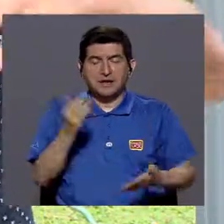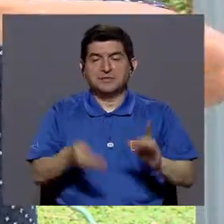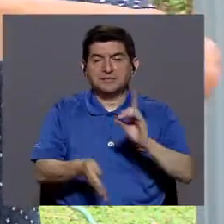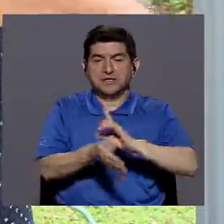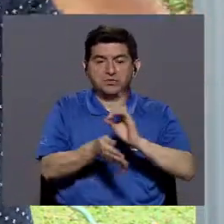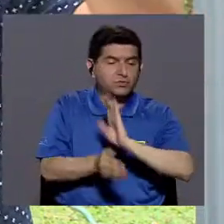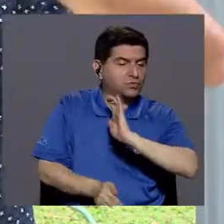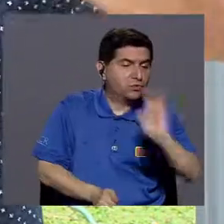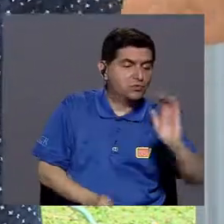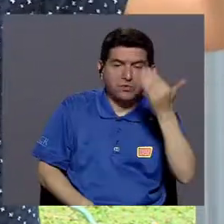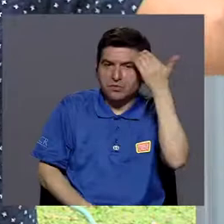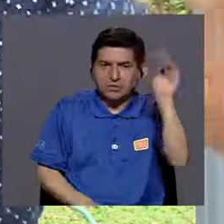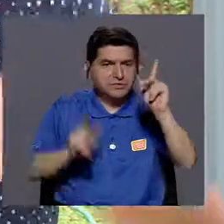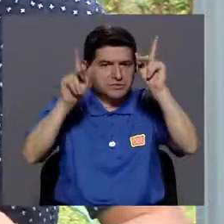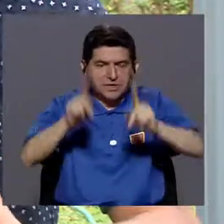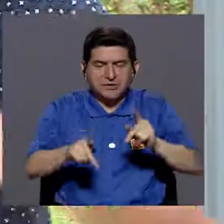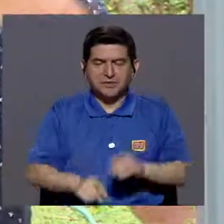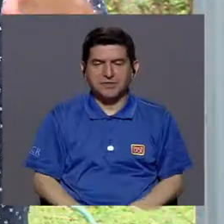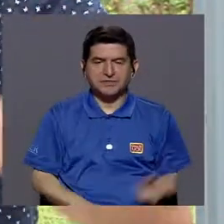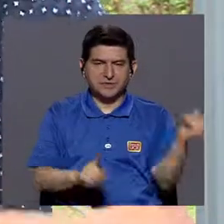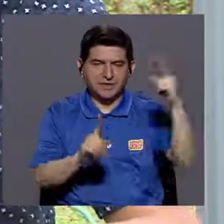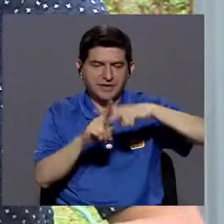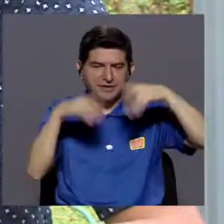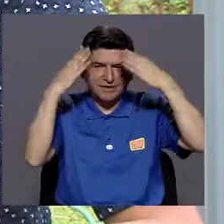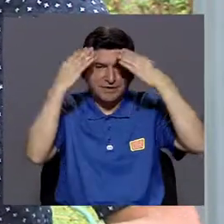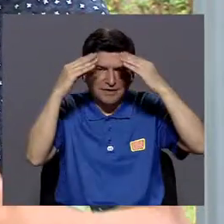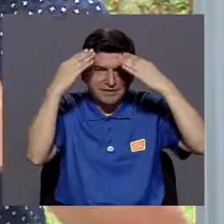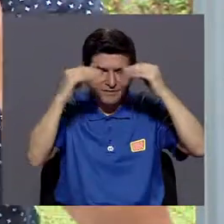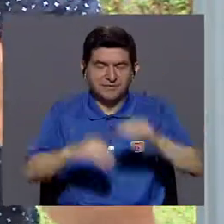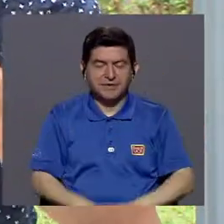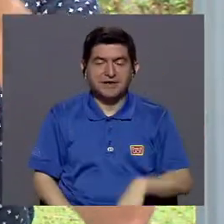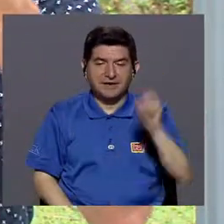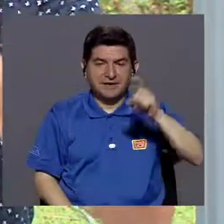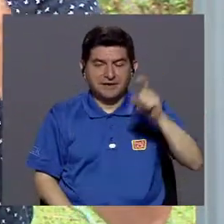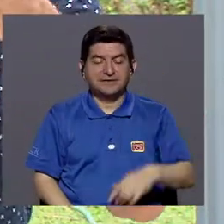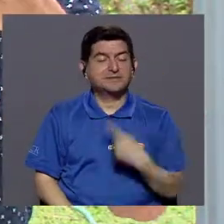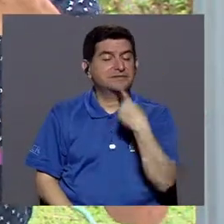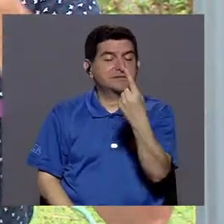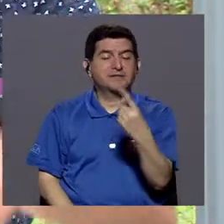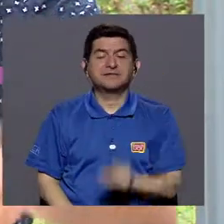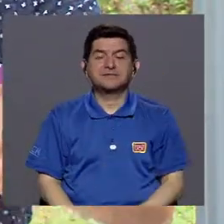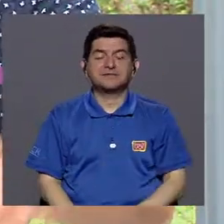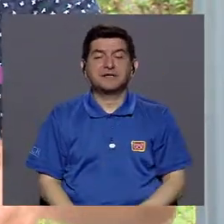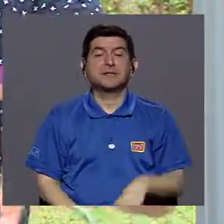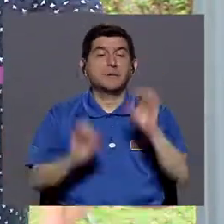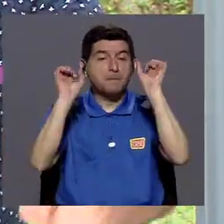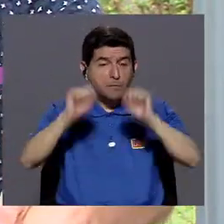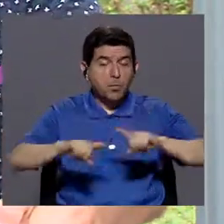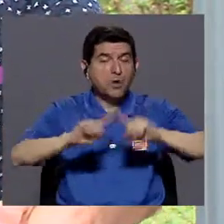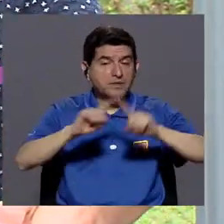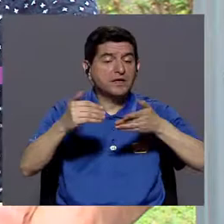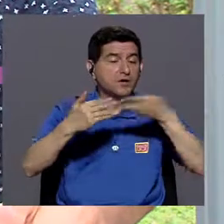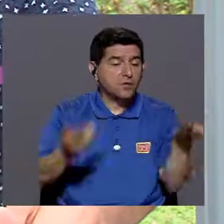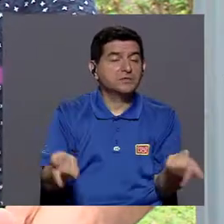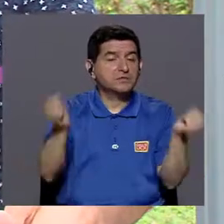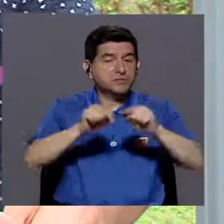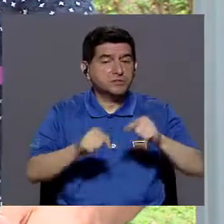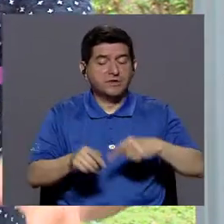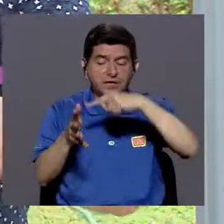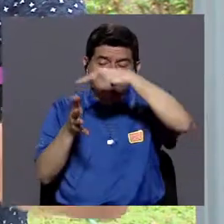o no sé, la persona que la administre o que le dé la información debe ser capaz de decirle, ok, pueden pasar estas manifestaciones. Entonces,